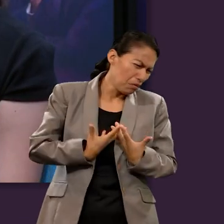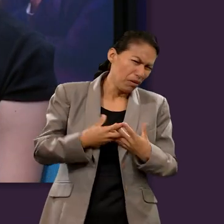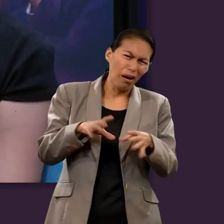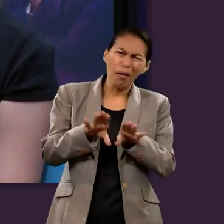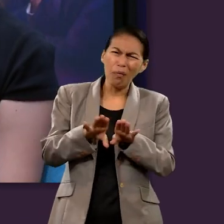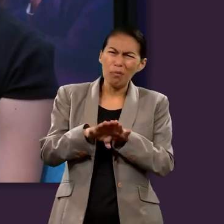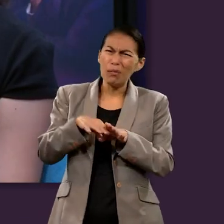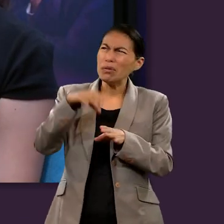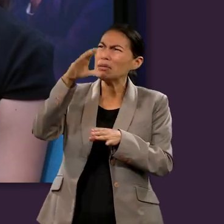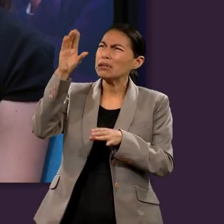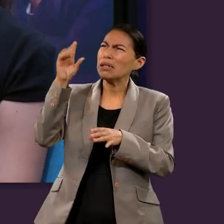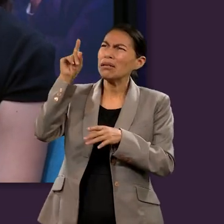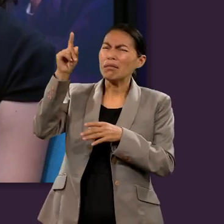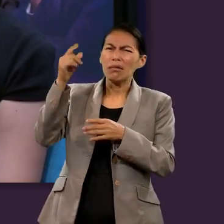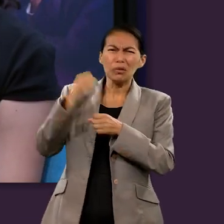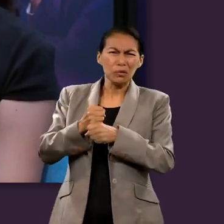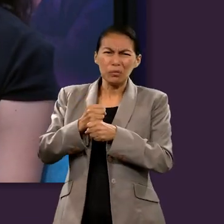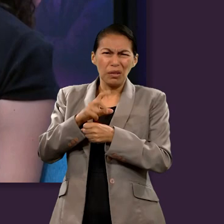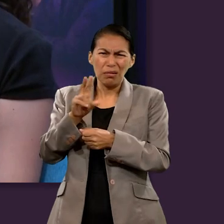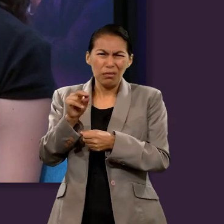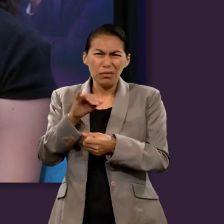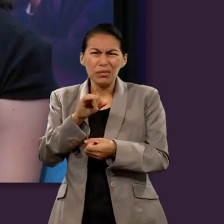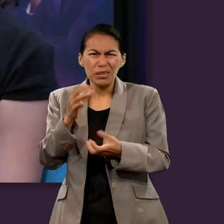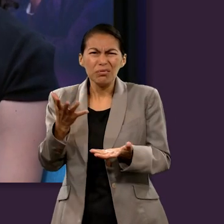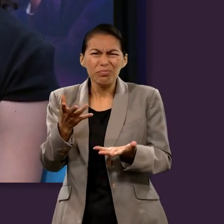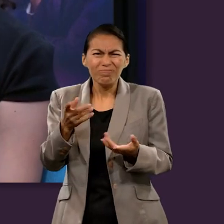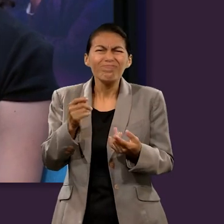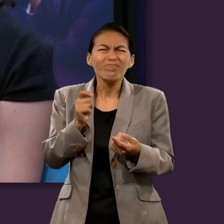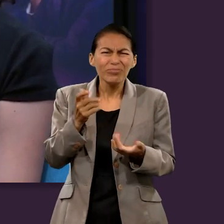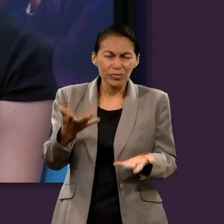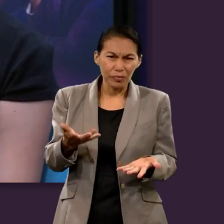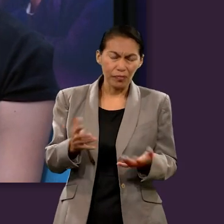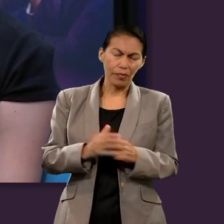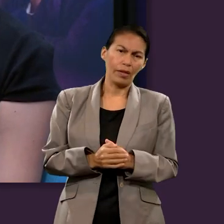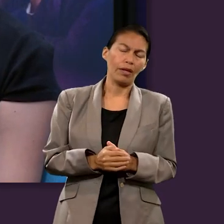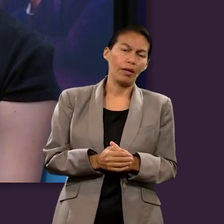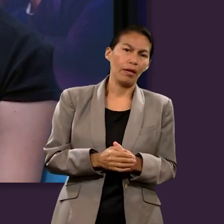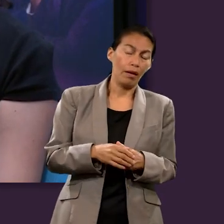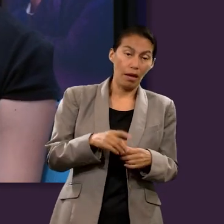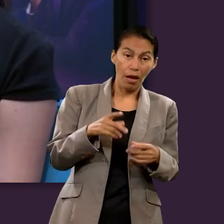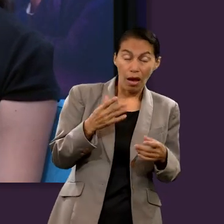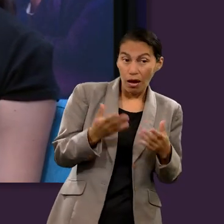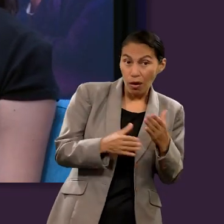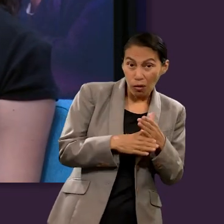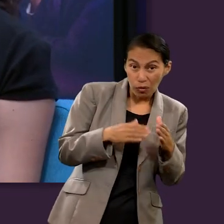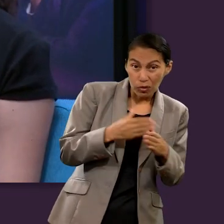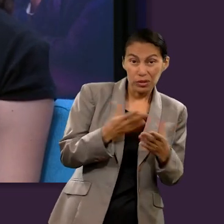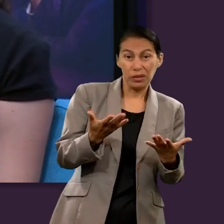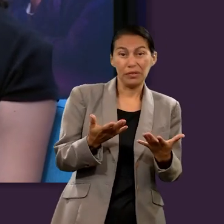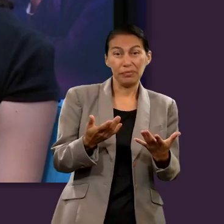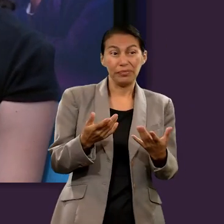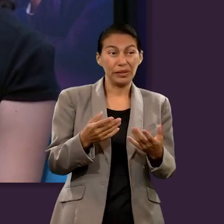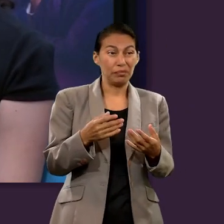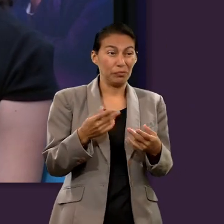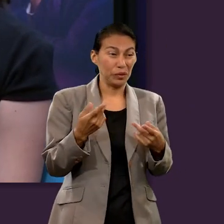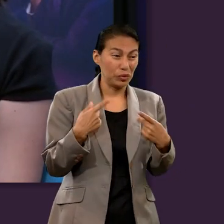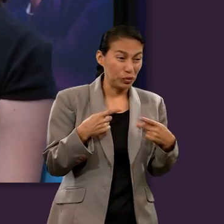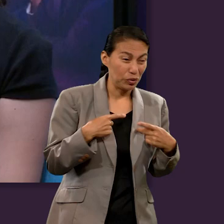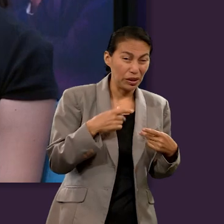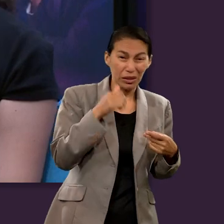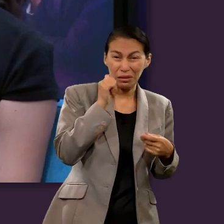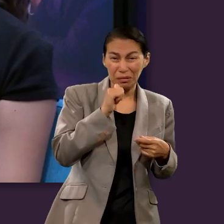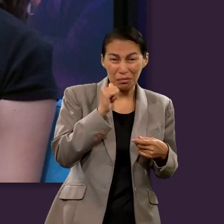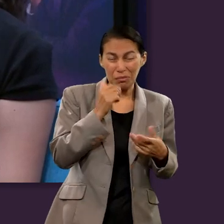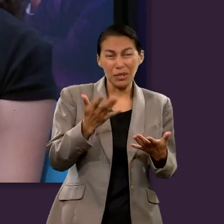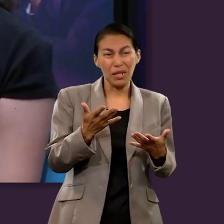amados sufrir? Recordemos que esta era una parábola y Jesús utilizaba las parábolas para ilustrar, para ejemplificar,